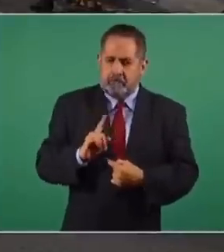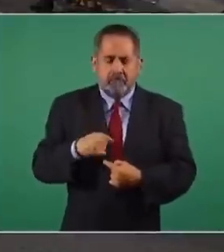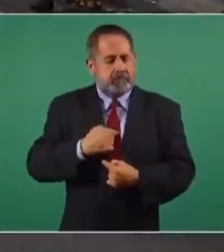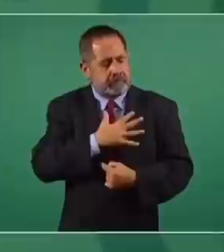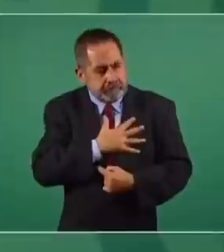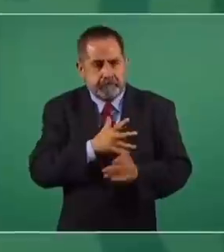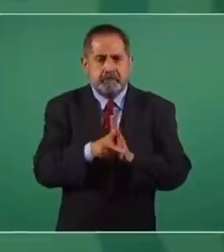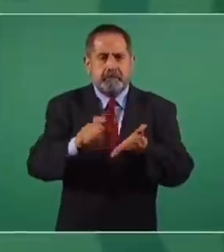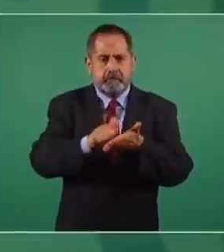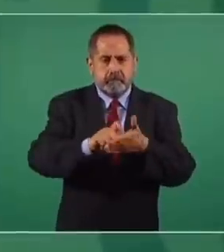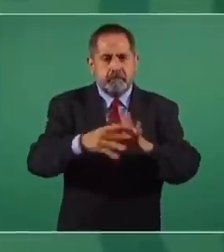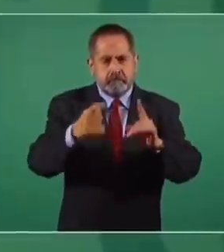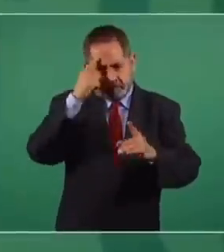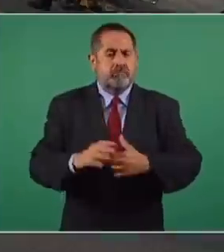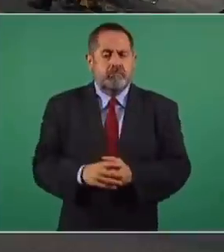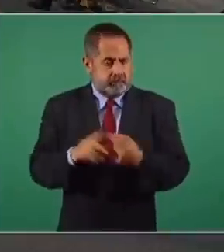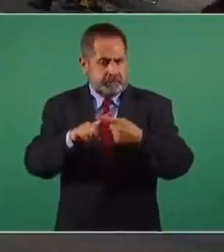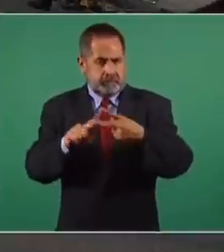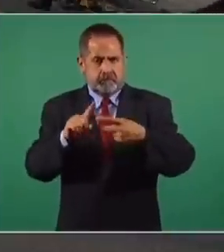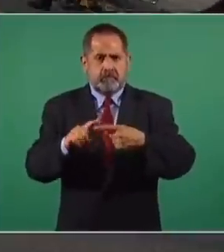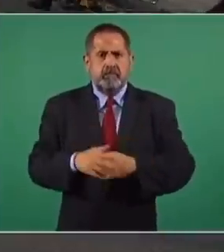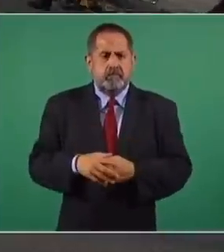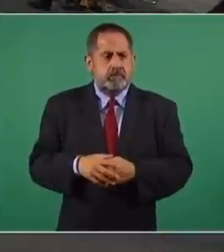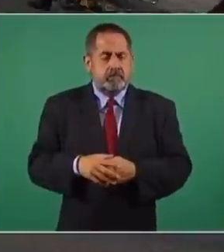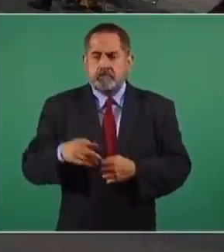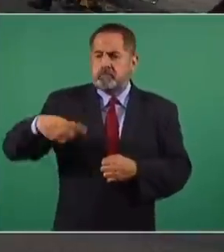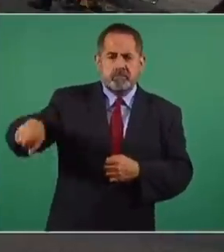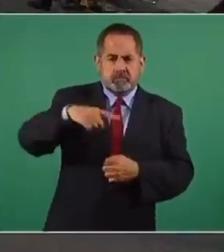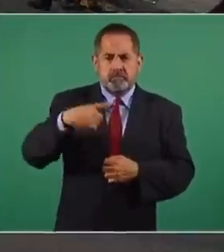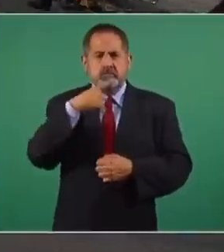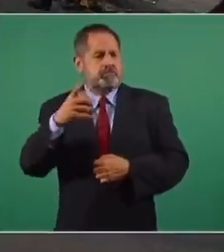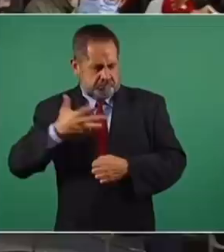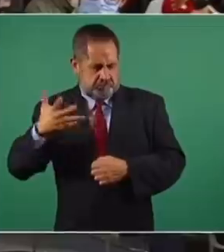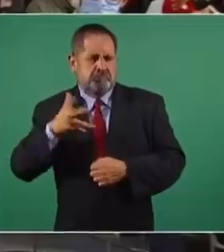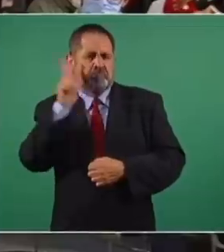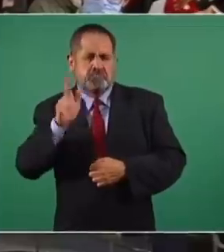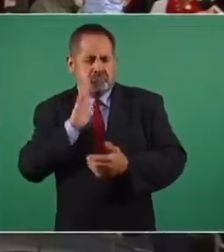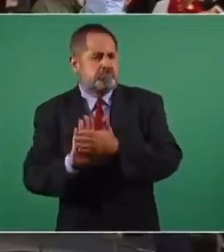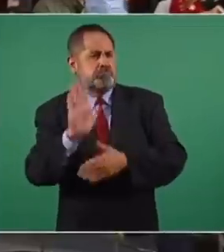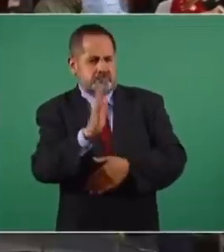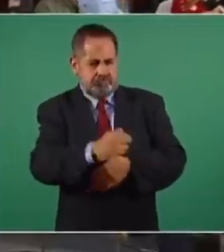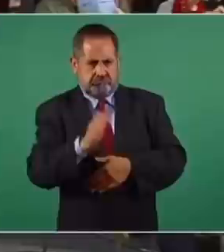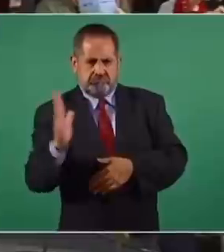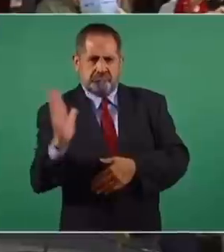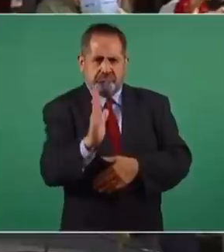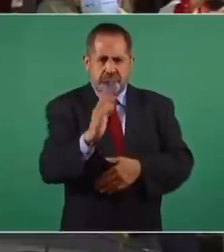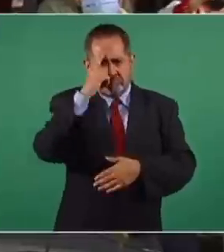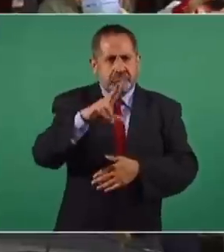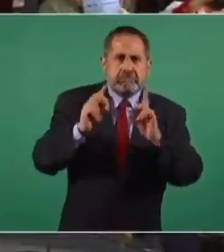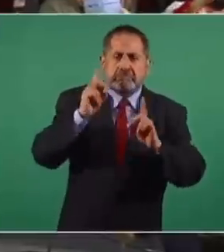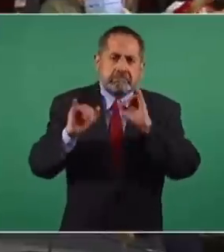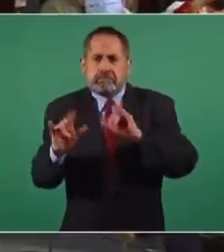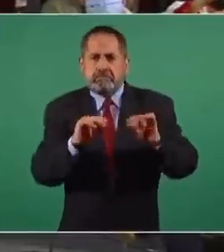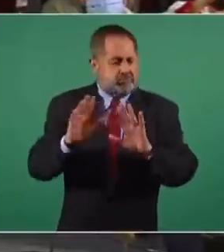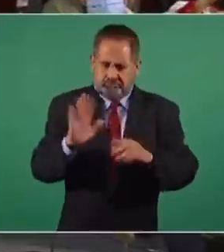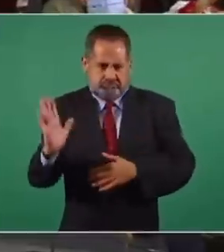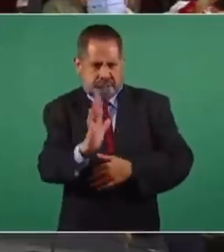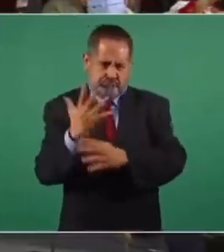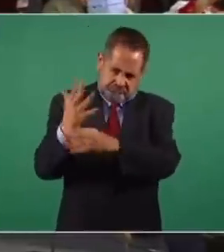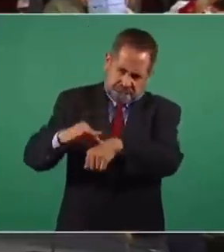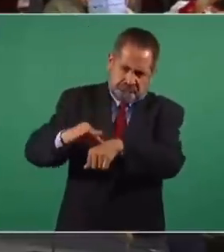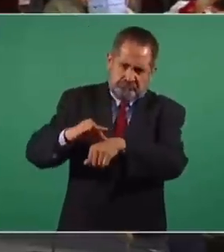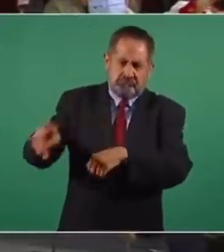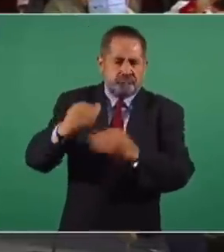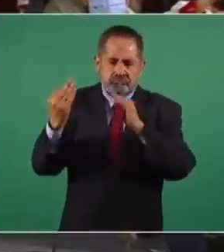pasión por el oficio y contra nuestra credibilidad. Los denunciantes están dispuestos a comprobarle estos abusos. Para borrar cualquier duda, para que de viva voz